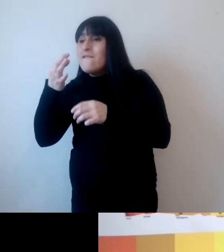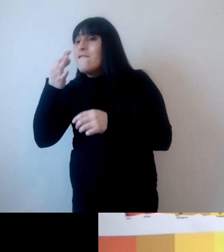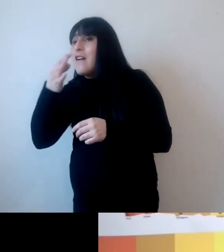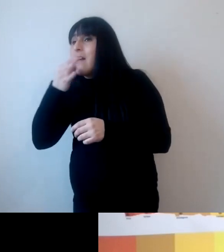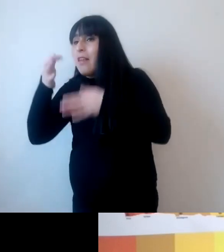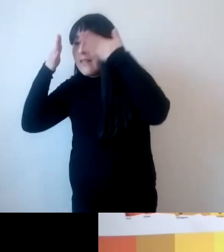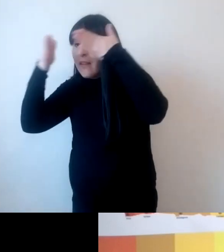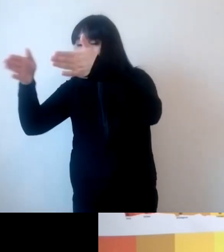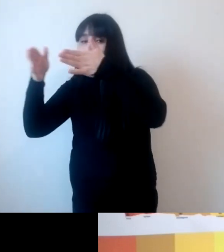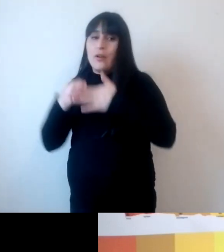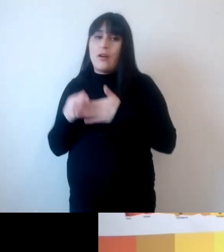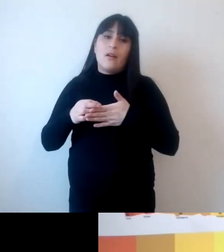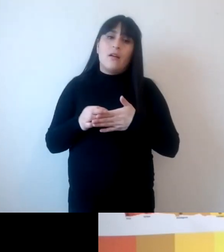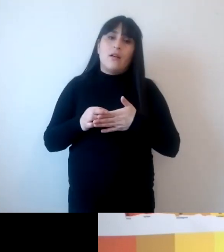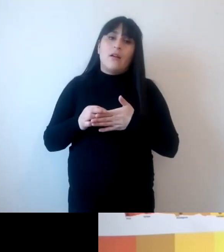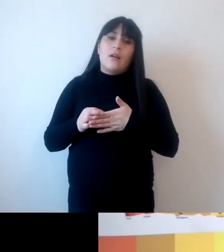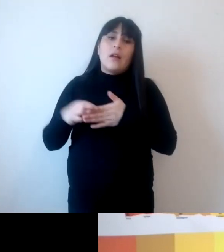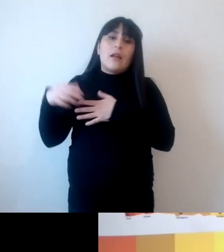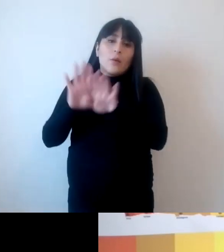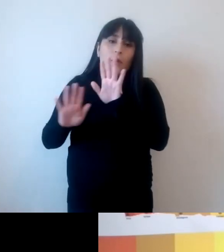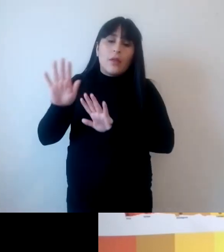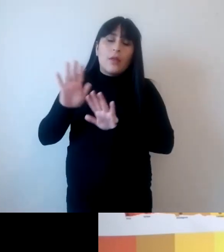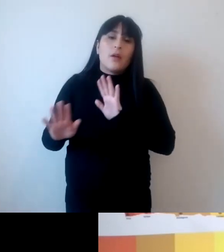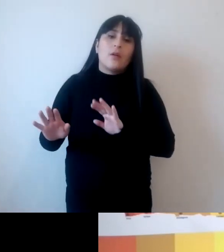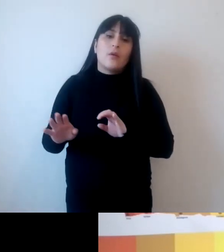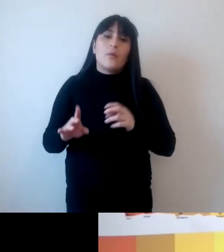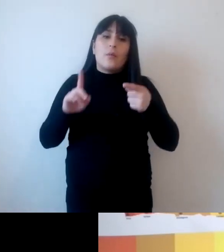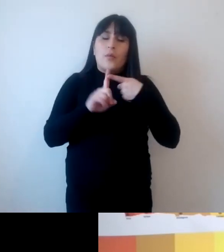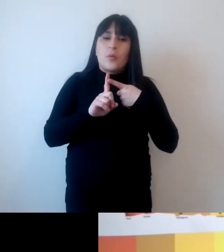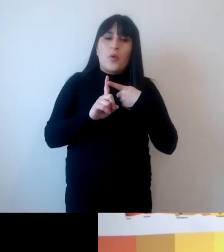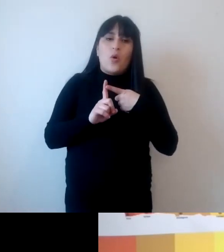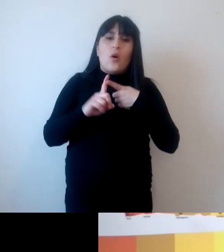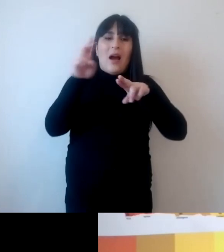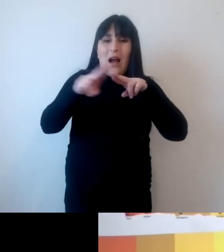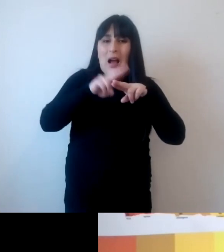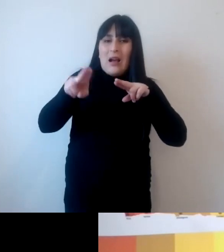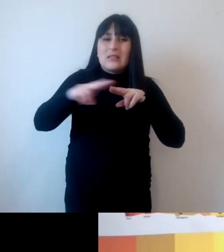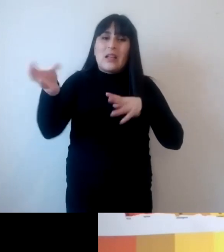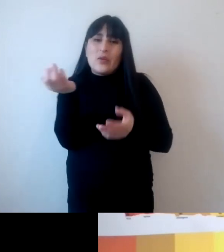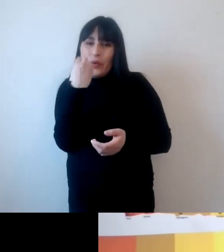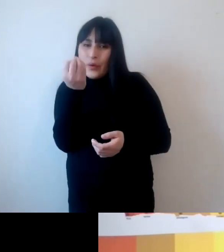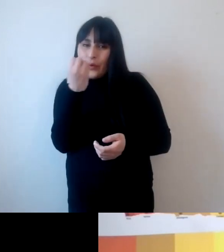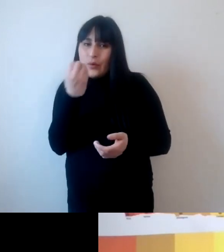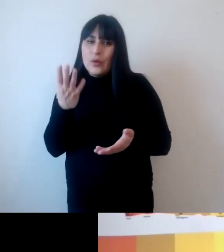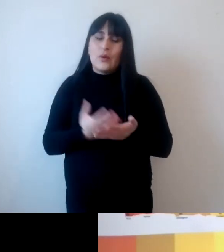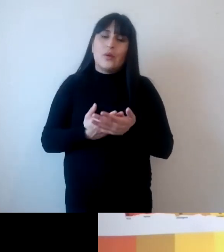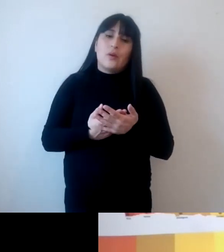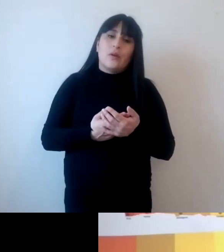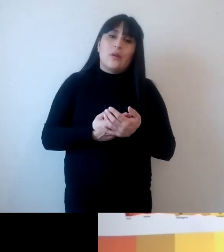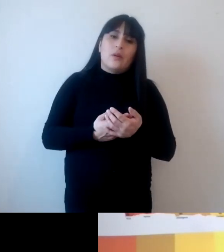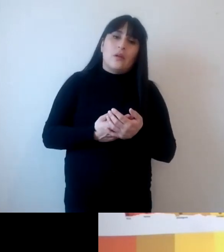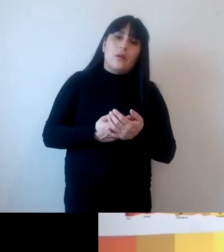de modelo de sociedad producción consumo relocalización descarbonización